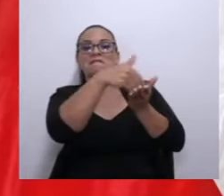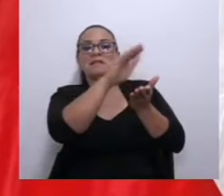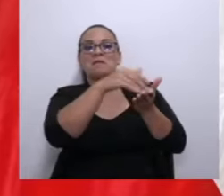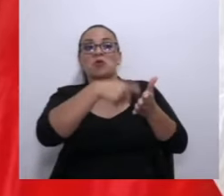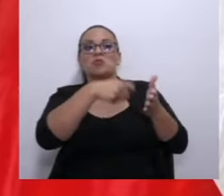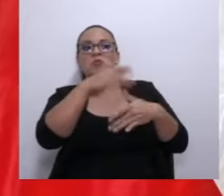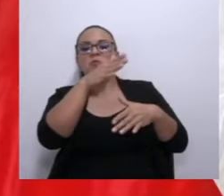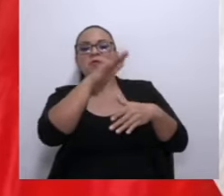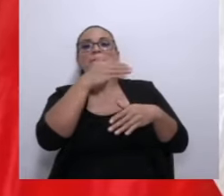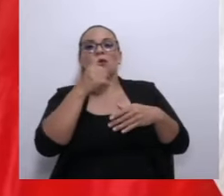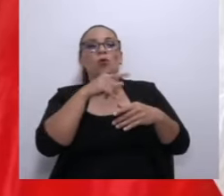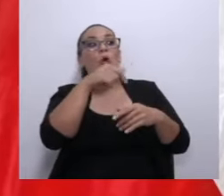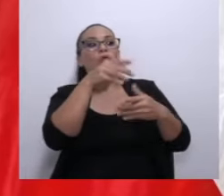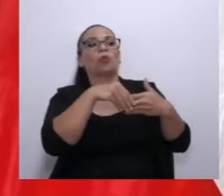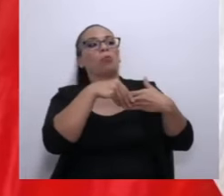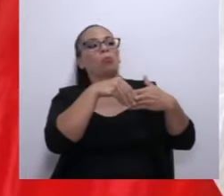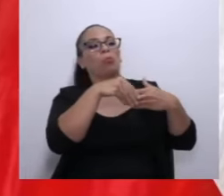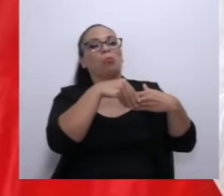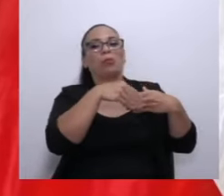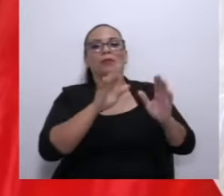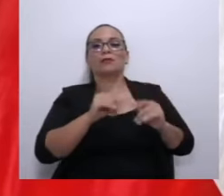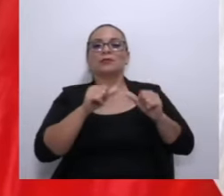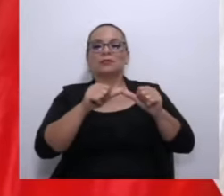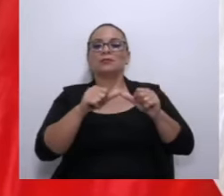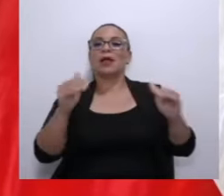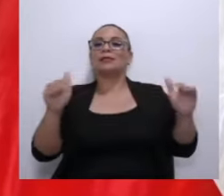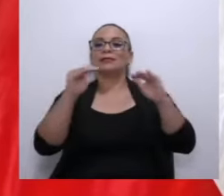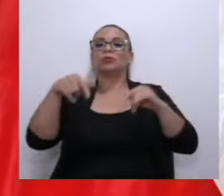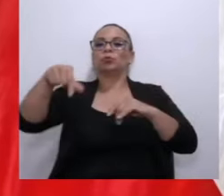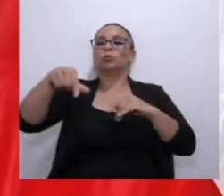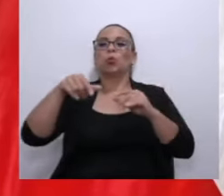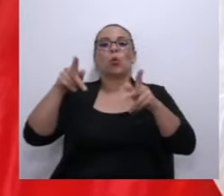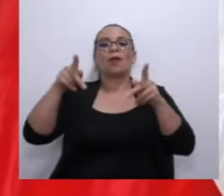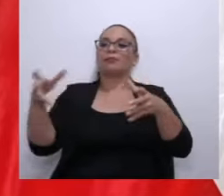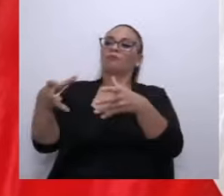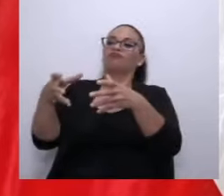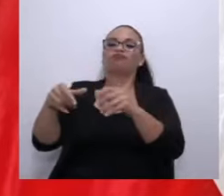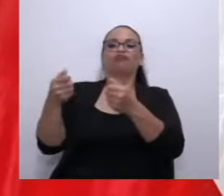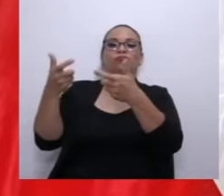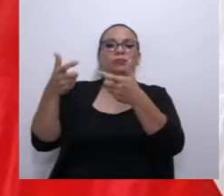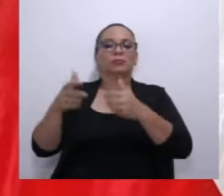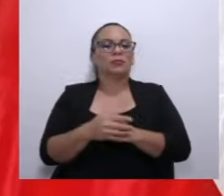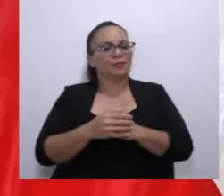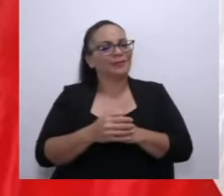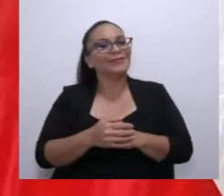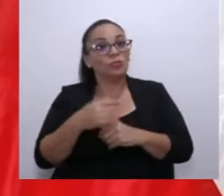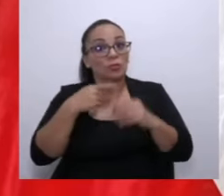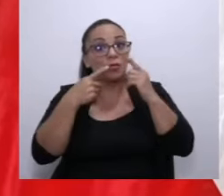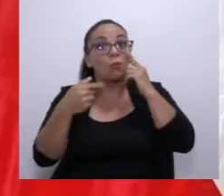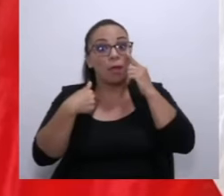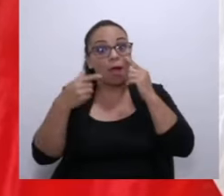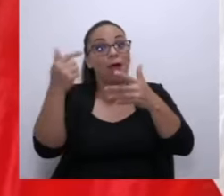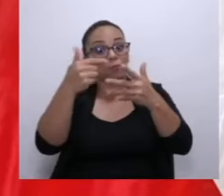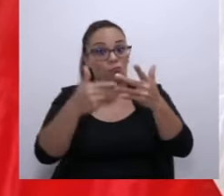el status quo. Esto es lo mismo. Pero yo se lo dije con los escáneres, y puedo seguir,